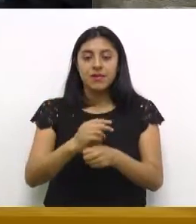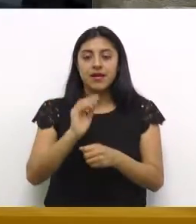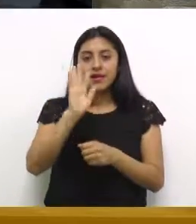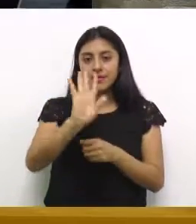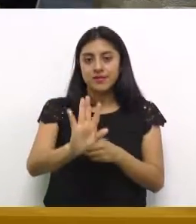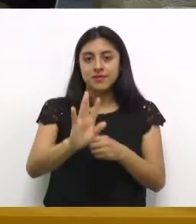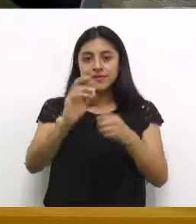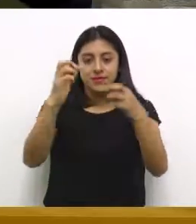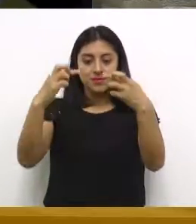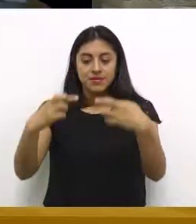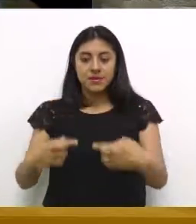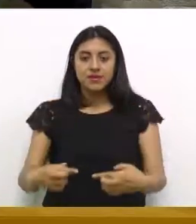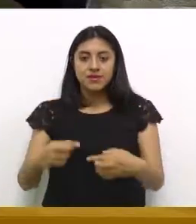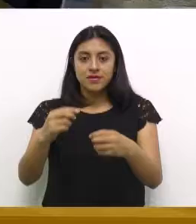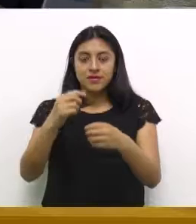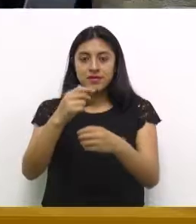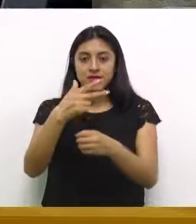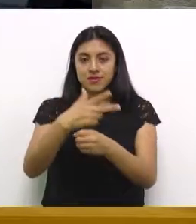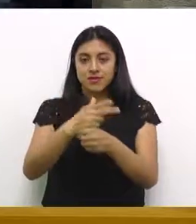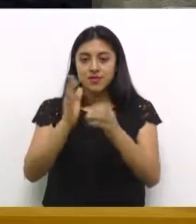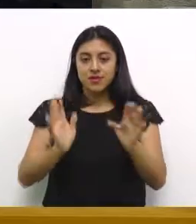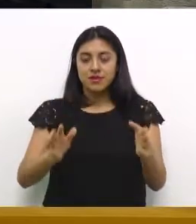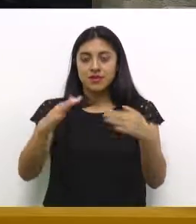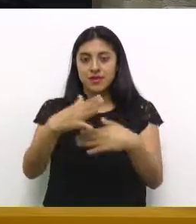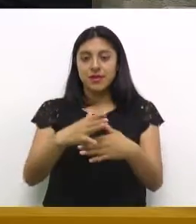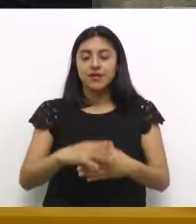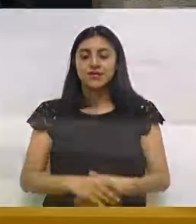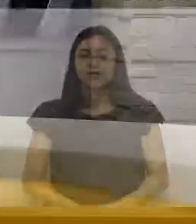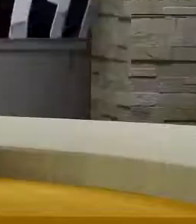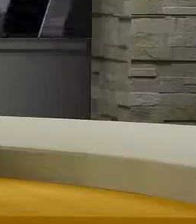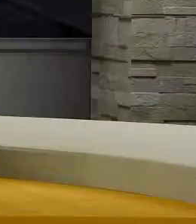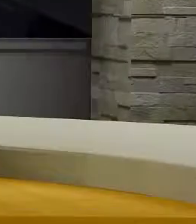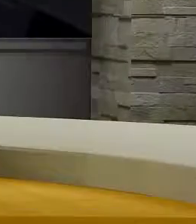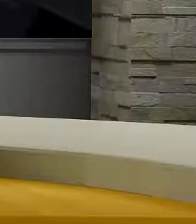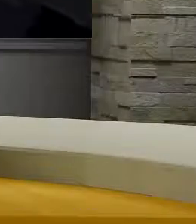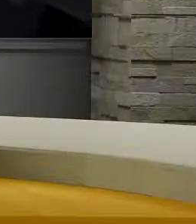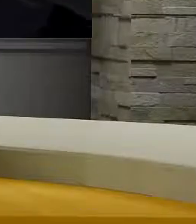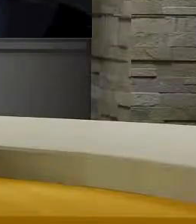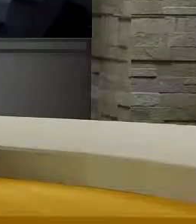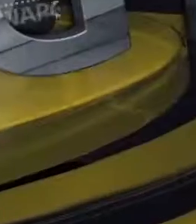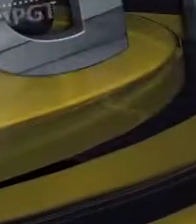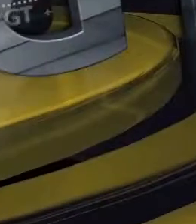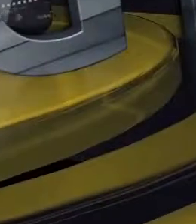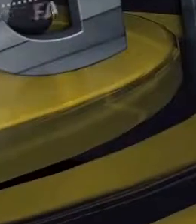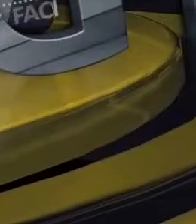recuerden que en Renap registramos lo más valioso de Guatemala. Su gente, hasta pronto.